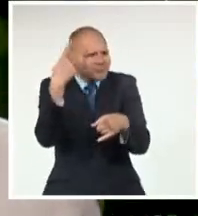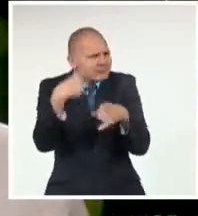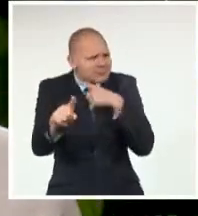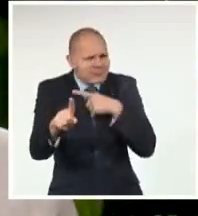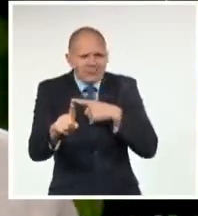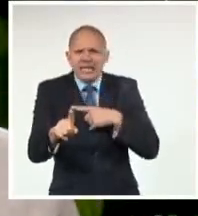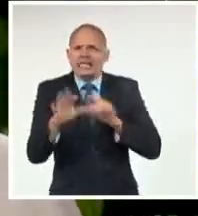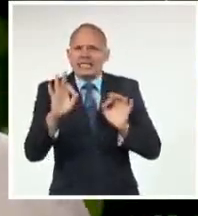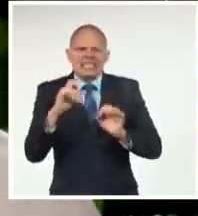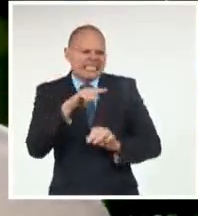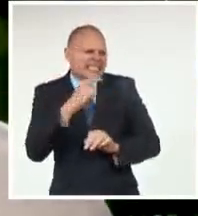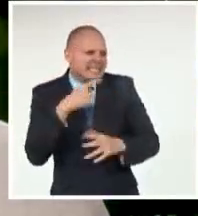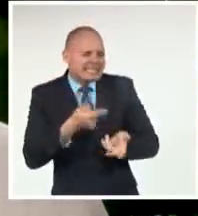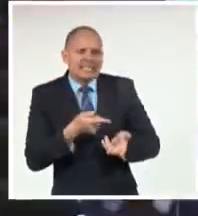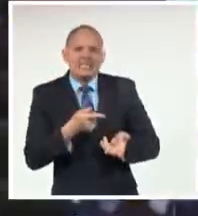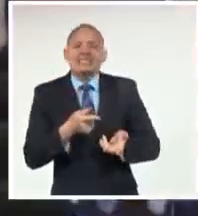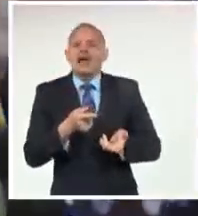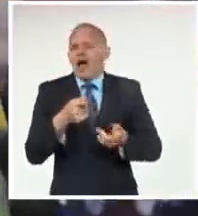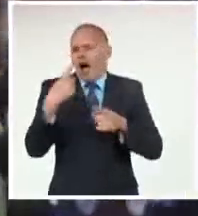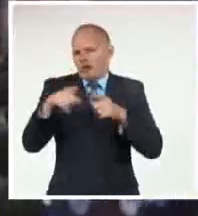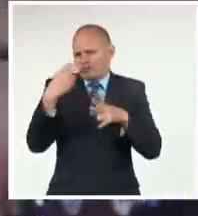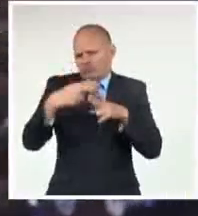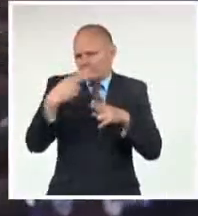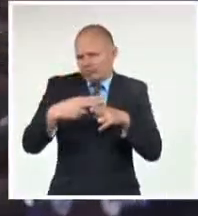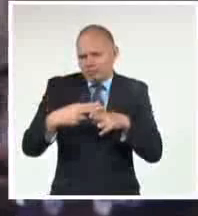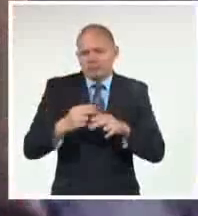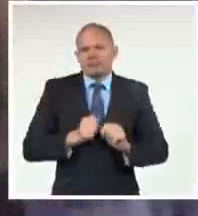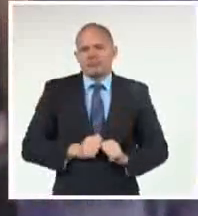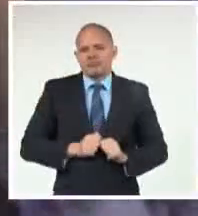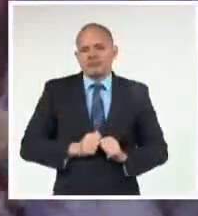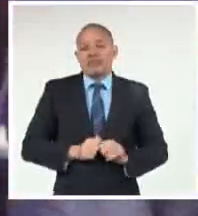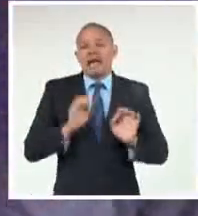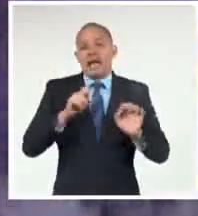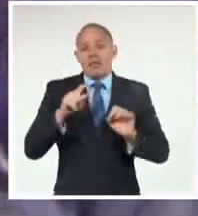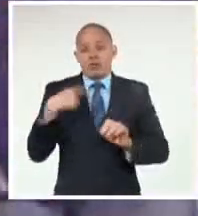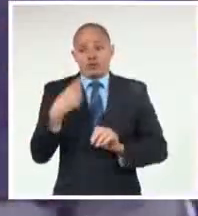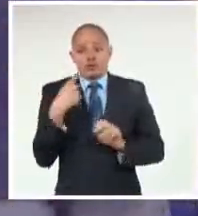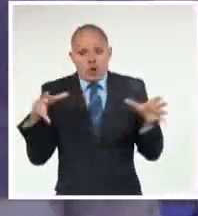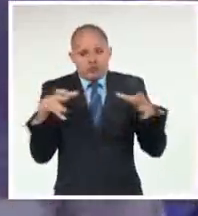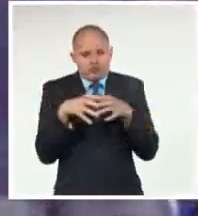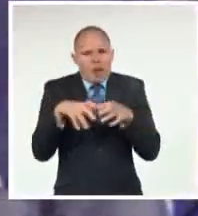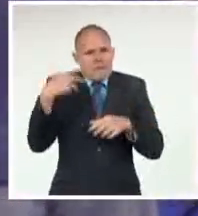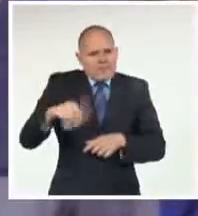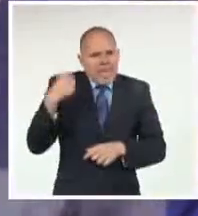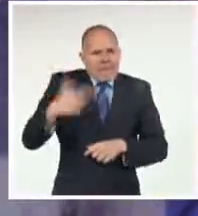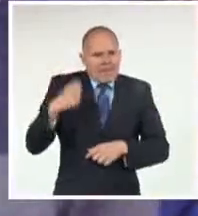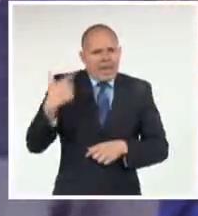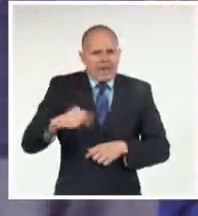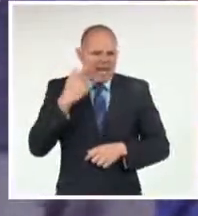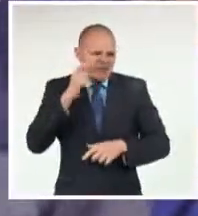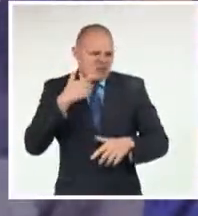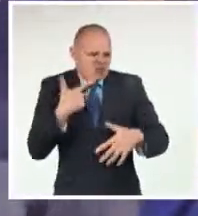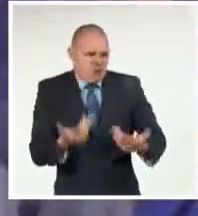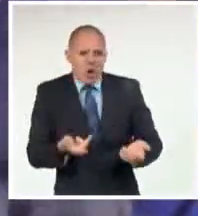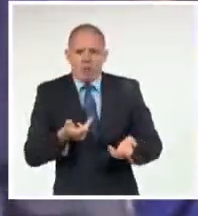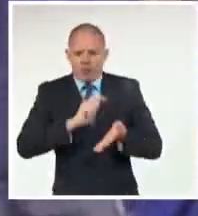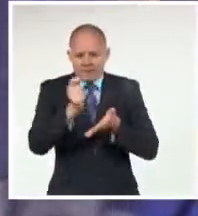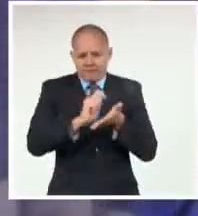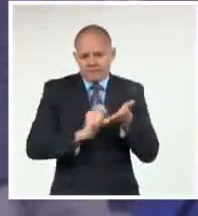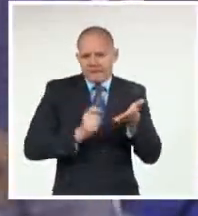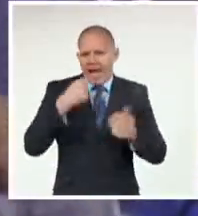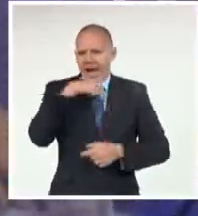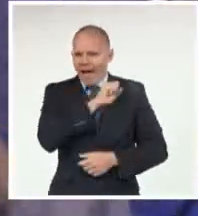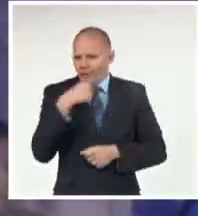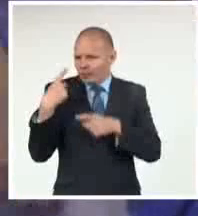Maravillosa Del porrón Maravilloso Que nos preparamos A veces cosas Y recitales Y que ha estado presente